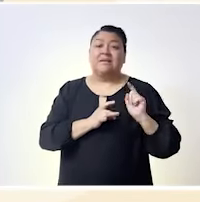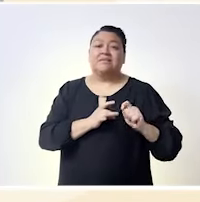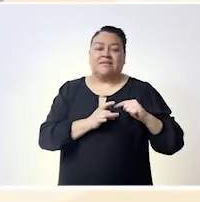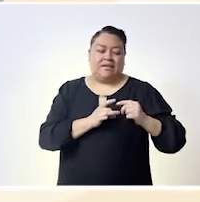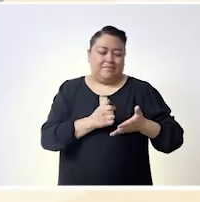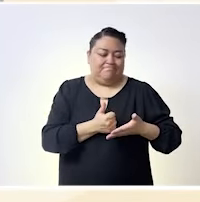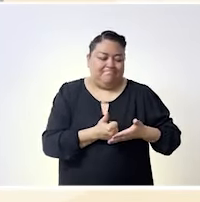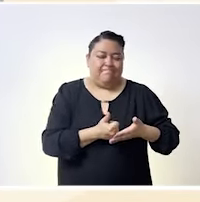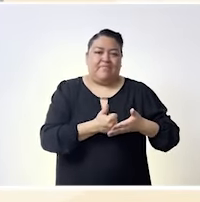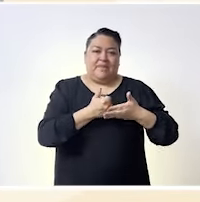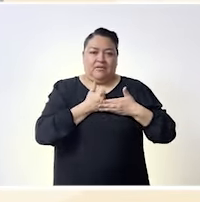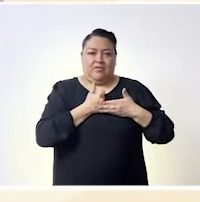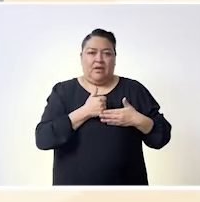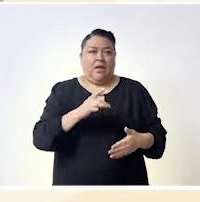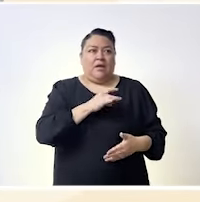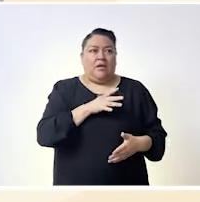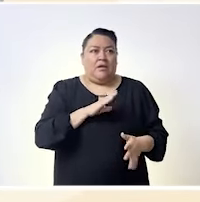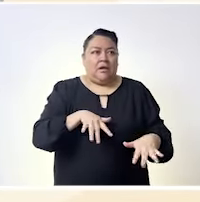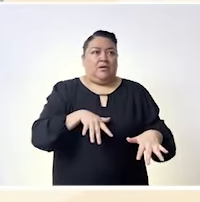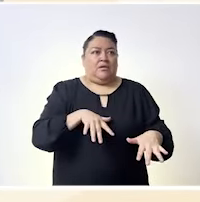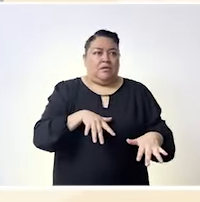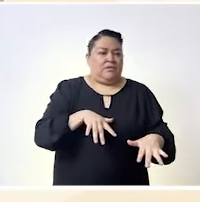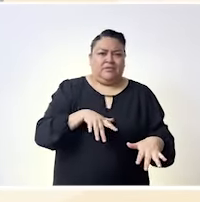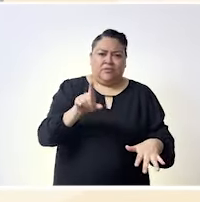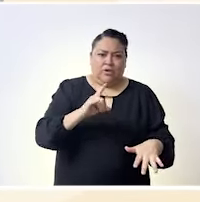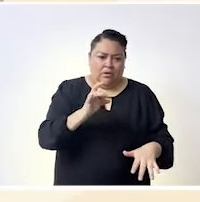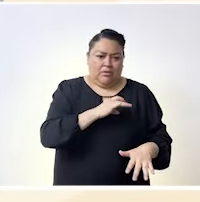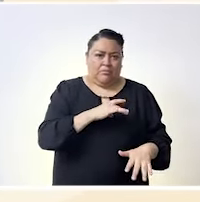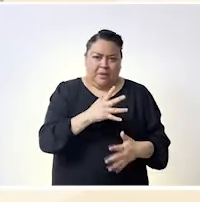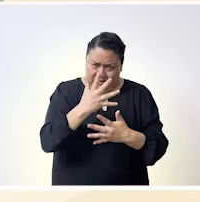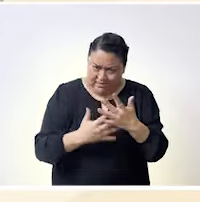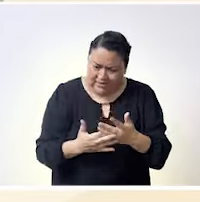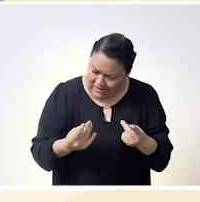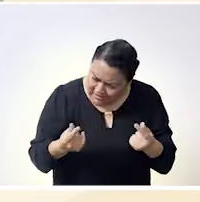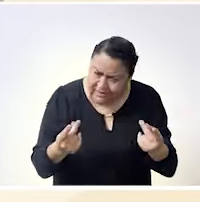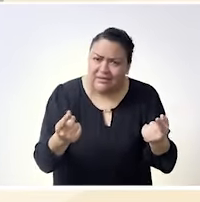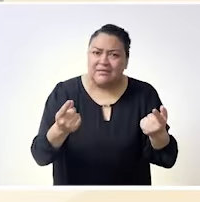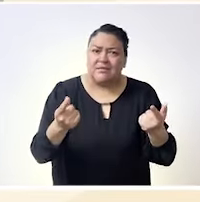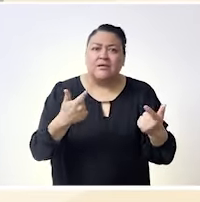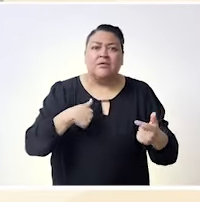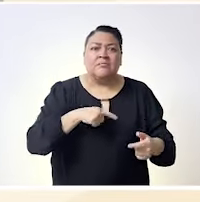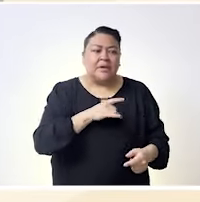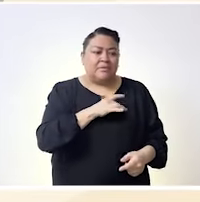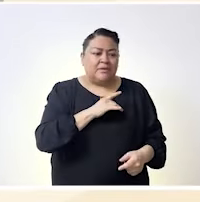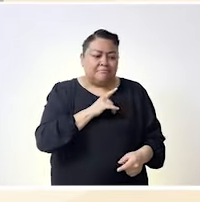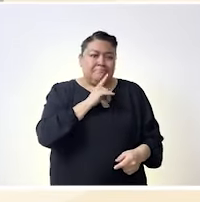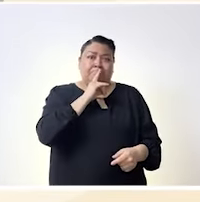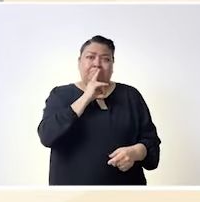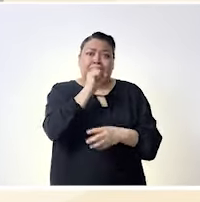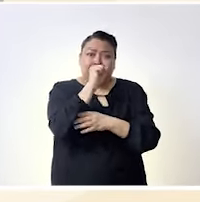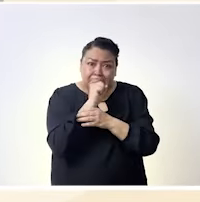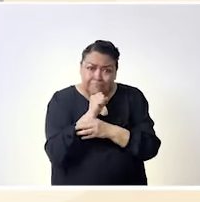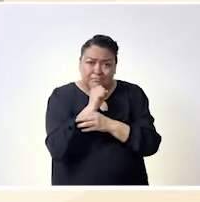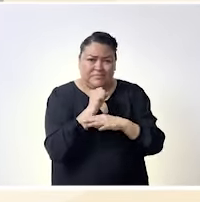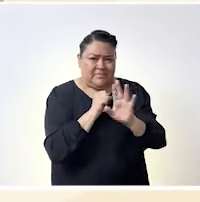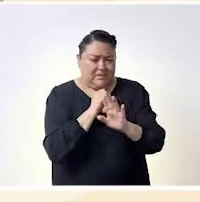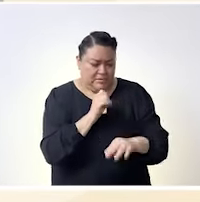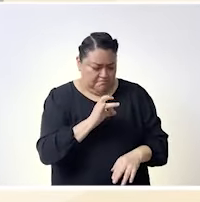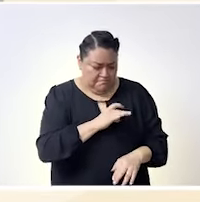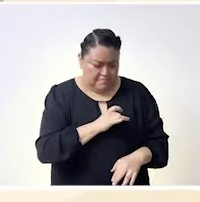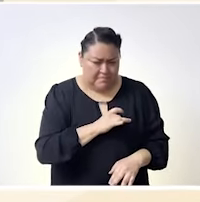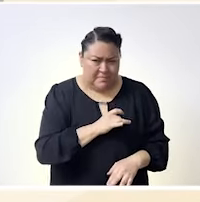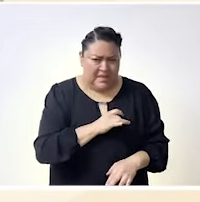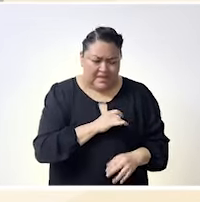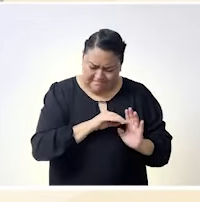nuestro aliado en lugar de que nos frene en lugar de que nos diga no en lugar de que nos calle en lugar o sea este